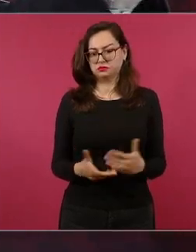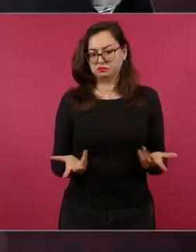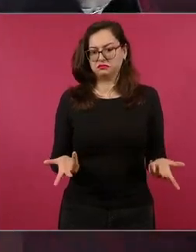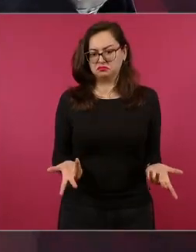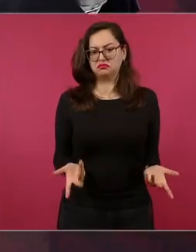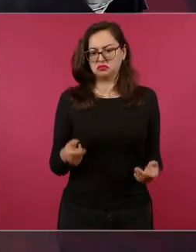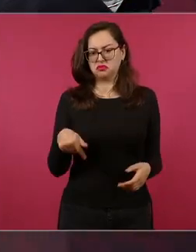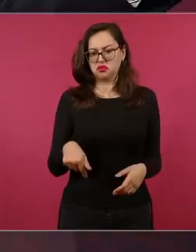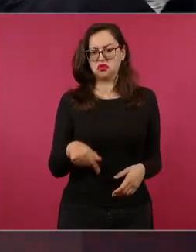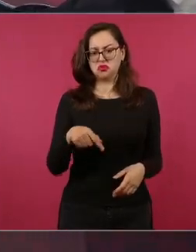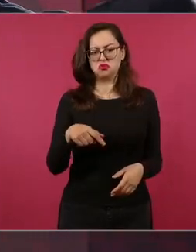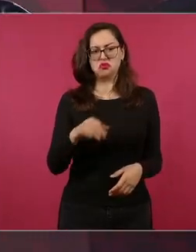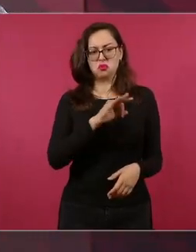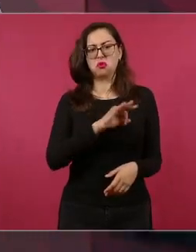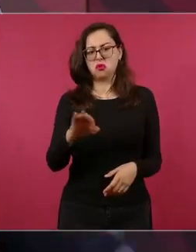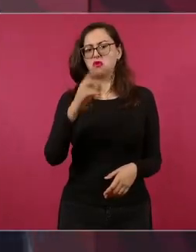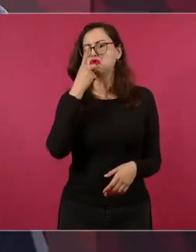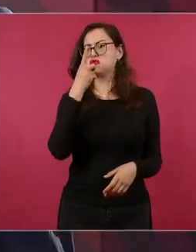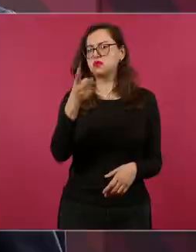vez lo digo